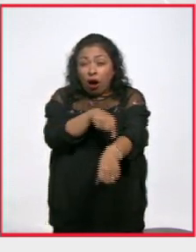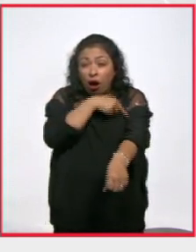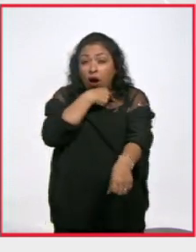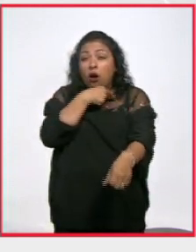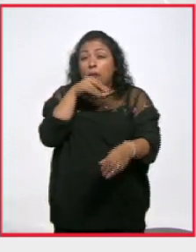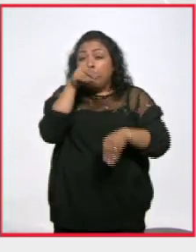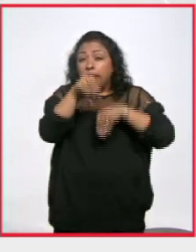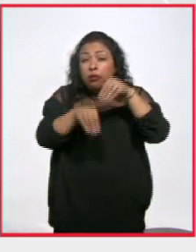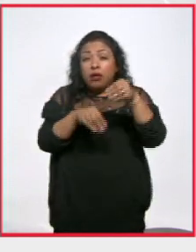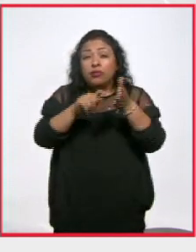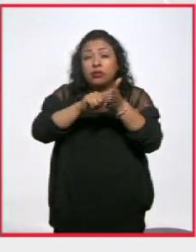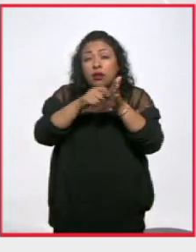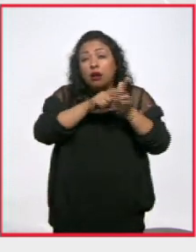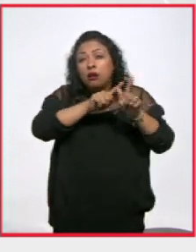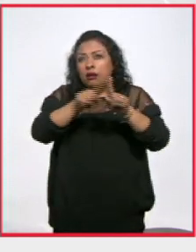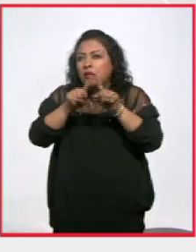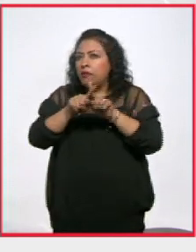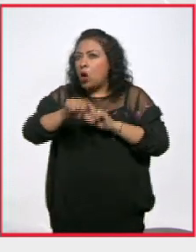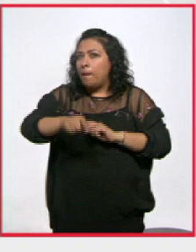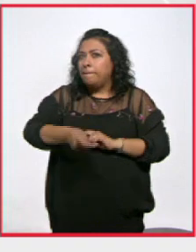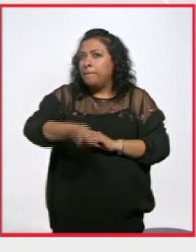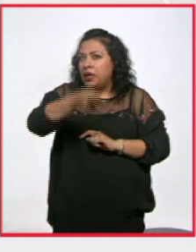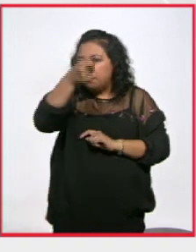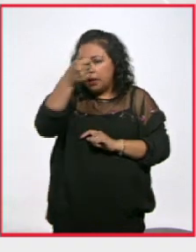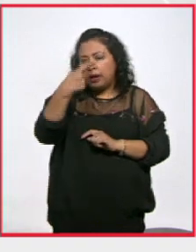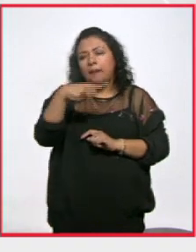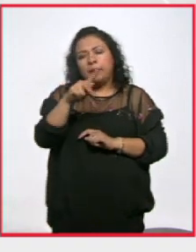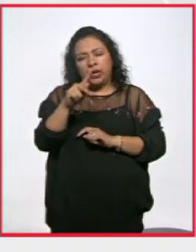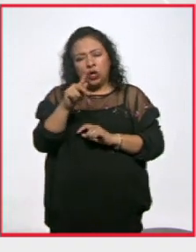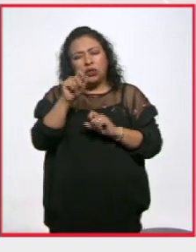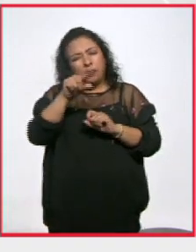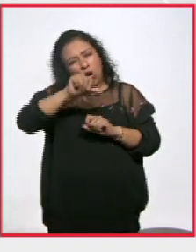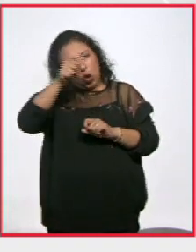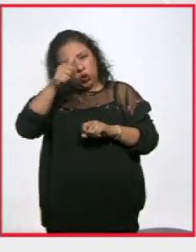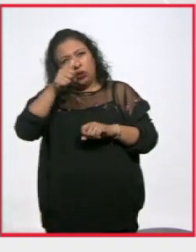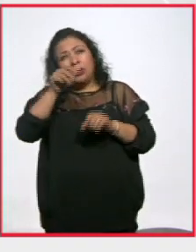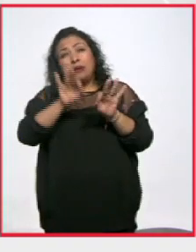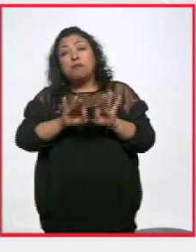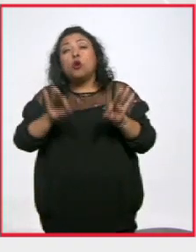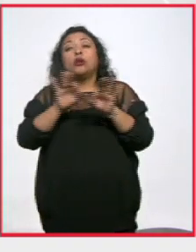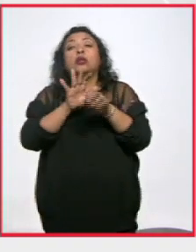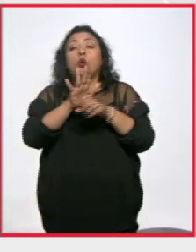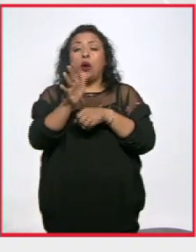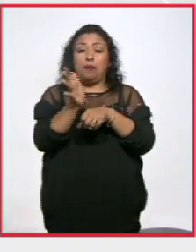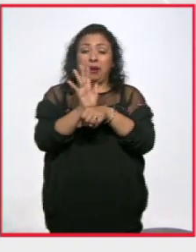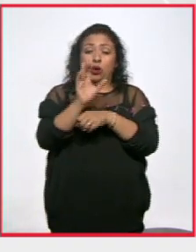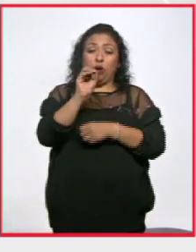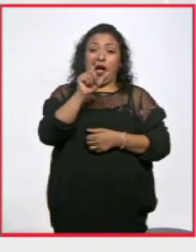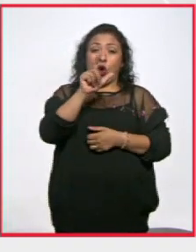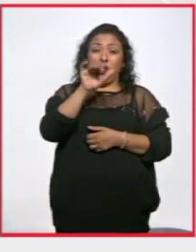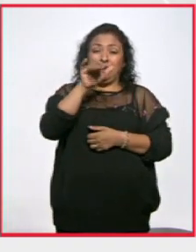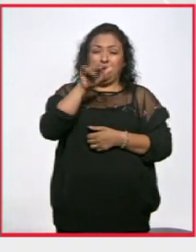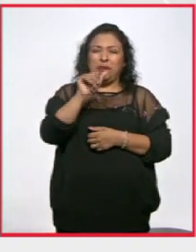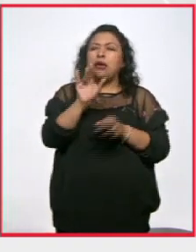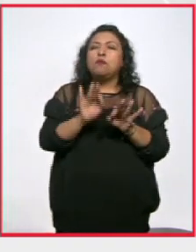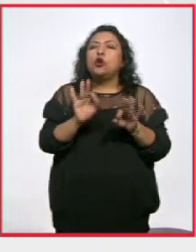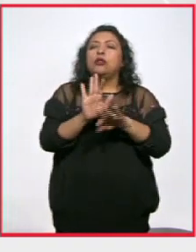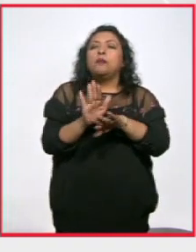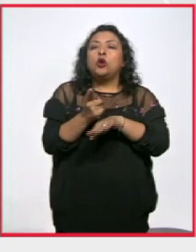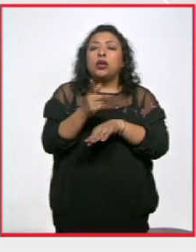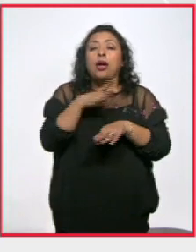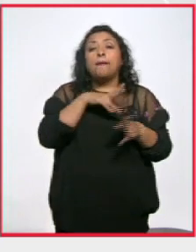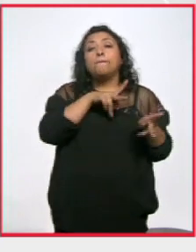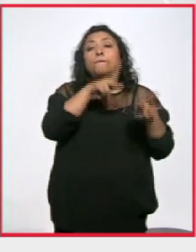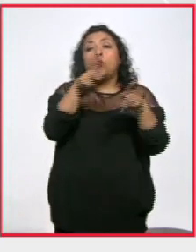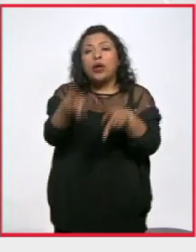que mezclar tantas técnicas pero más allá de eso me parece que Olimpia la importancia de una película como esta es que tiende